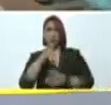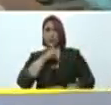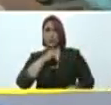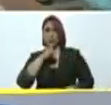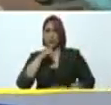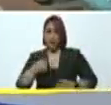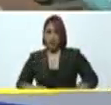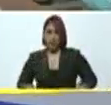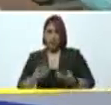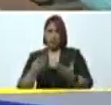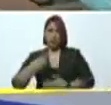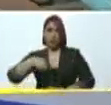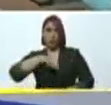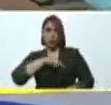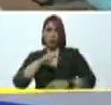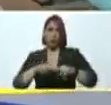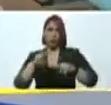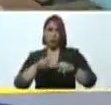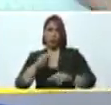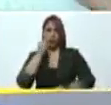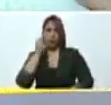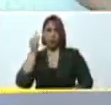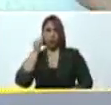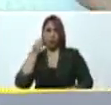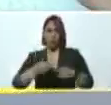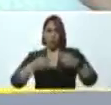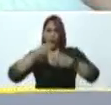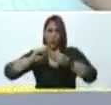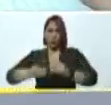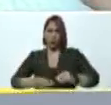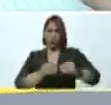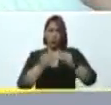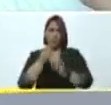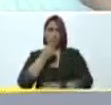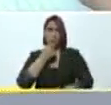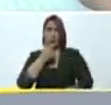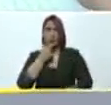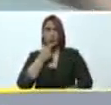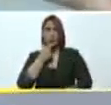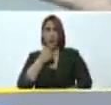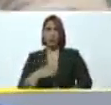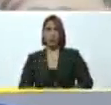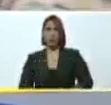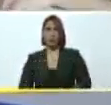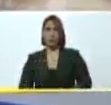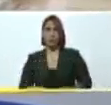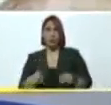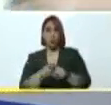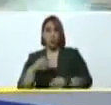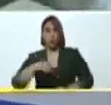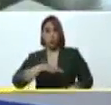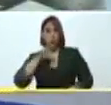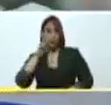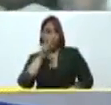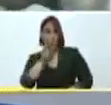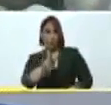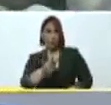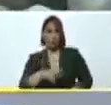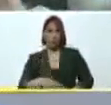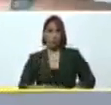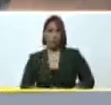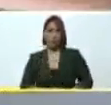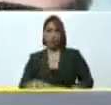darle a nuestros niños una infraestructura hermosa, bella como esta que hemos observado en